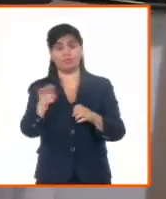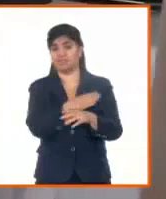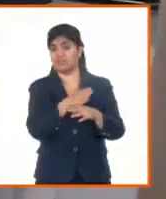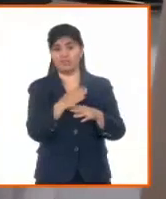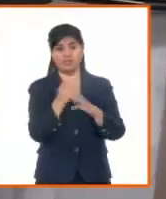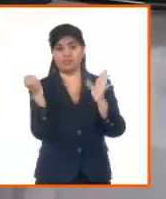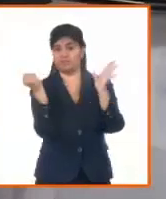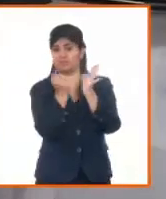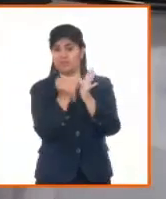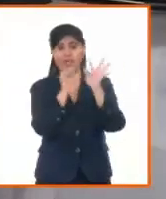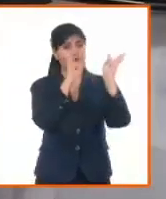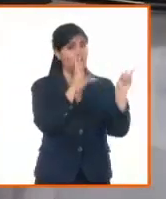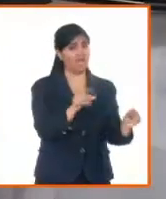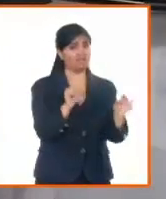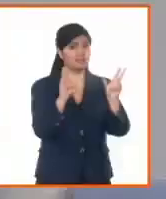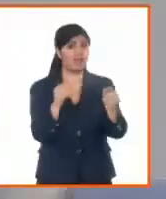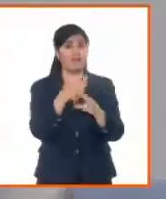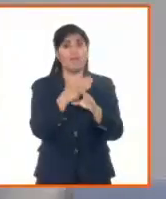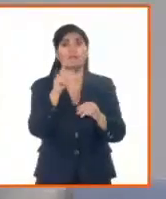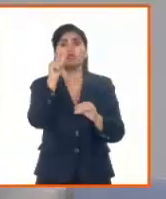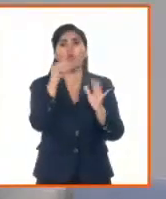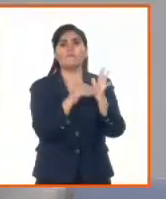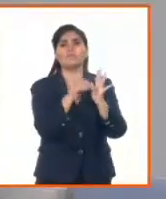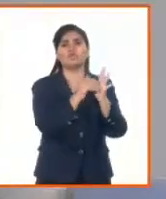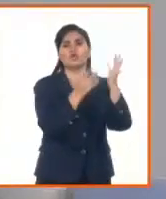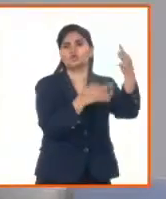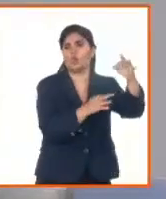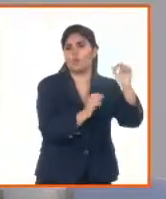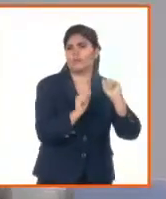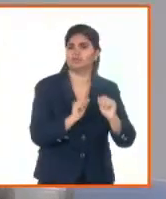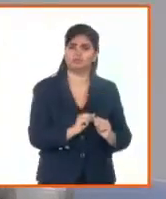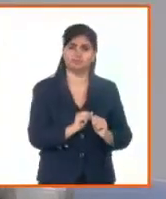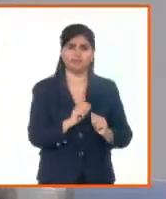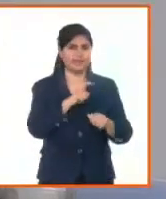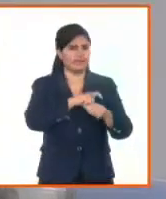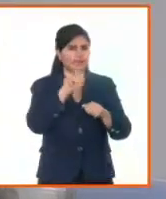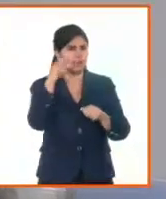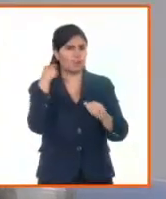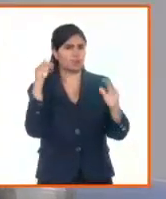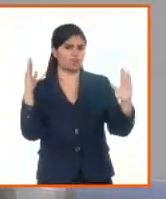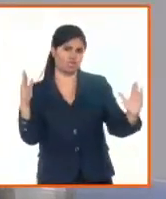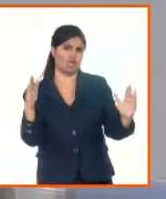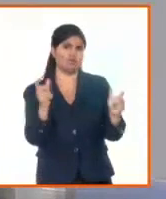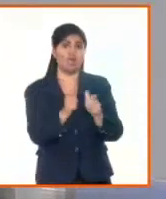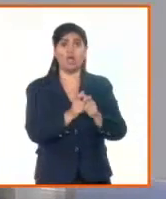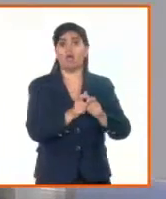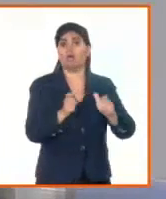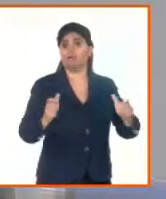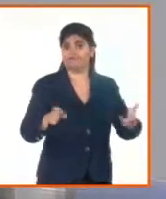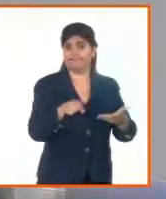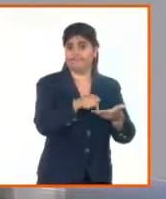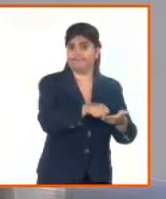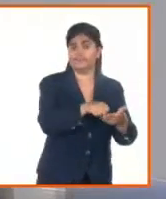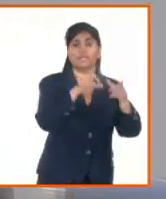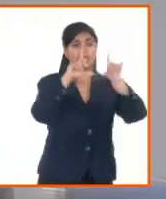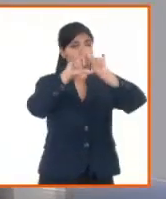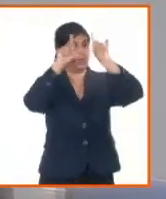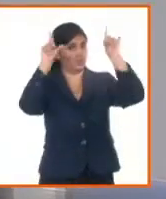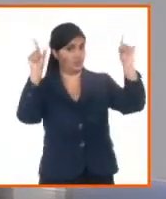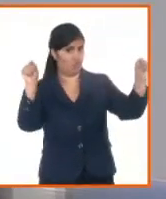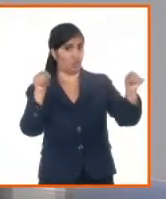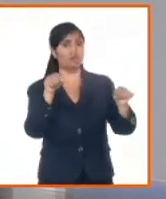millón en dos años. Y esto ya nos está indicando que la tendencia va a ser en un crecimiento, aunque